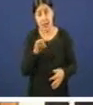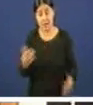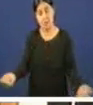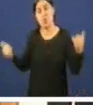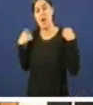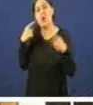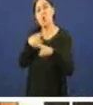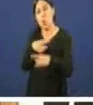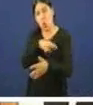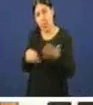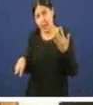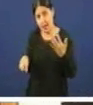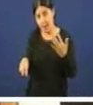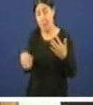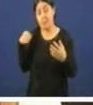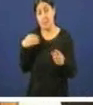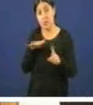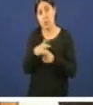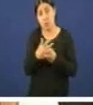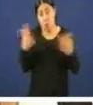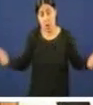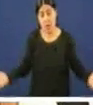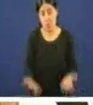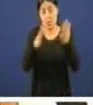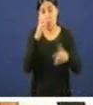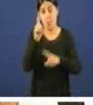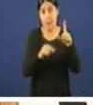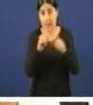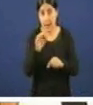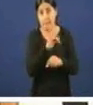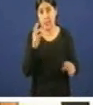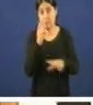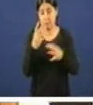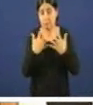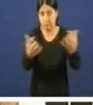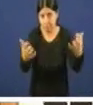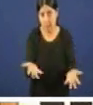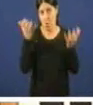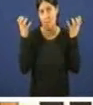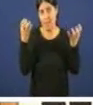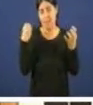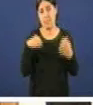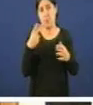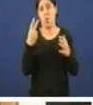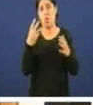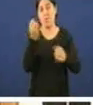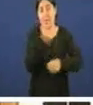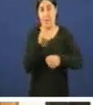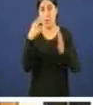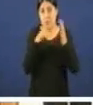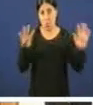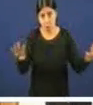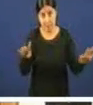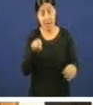situación que a lei de caixas impulsada polo BNG e aprobada pola Cámara en dezembro de 2009 quiso mudar enfrontando xa desde un